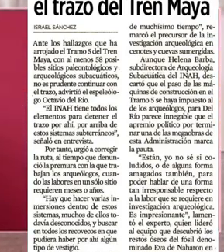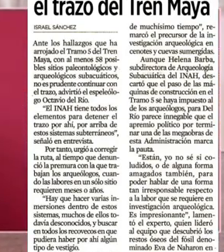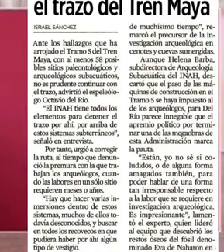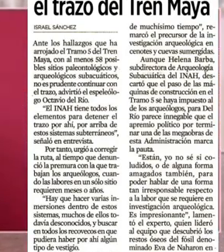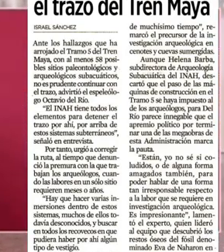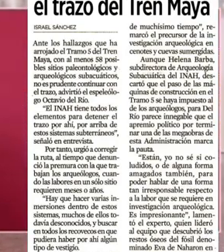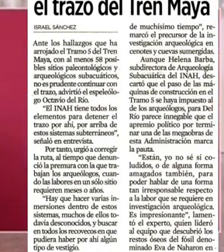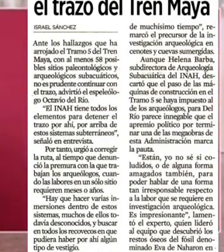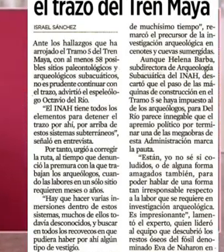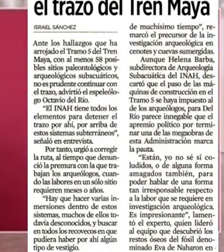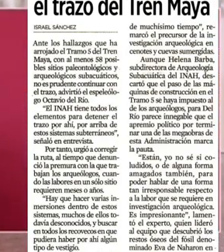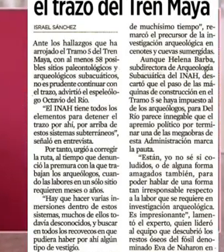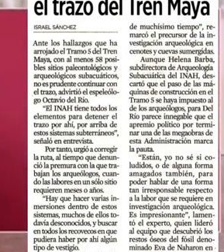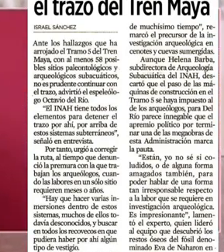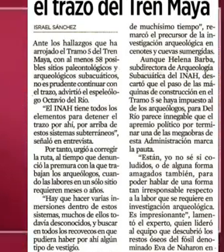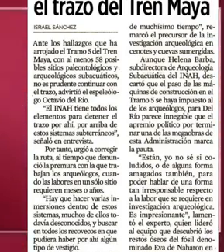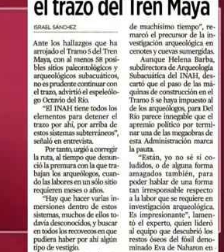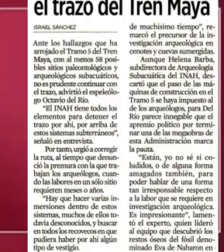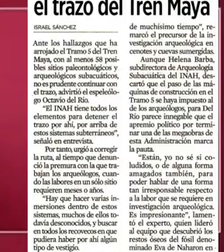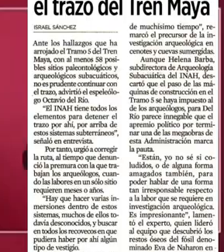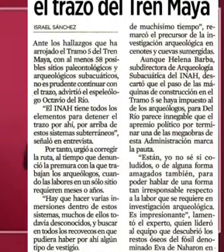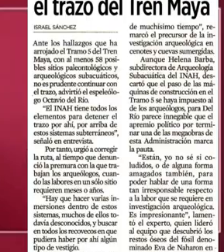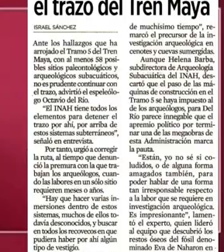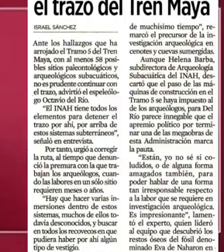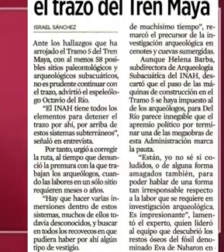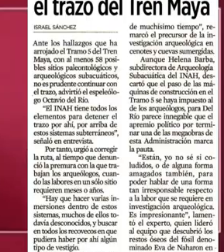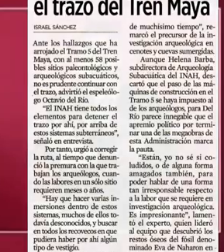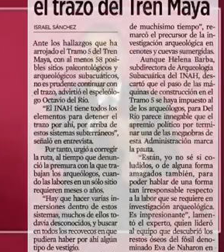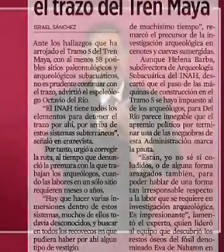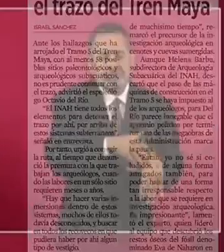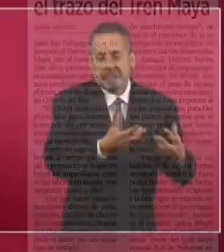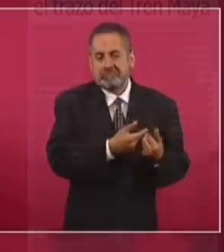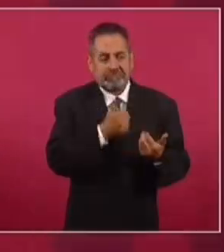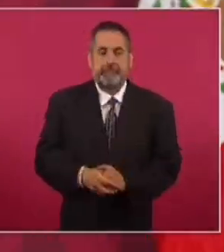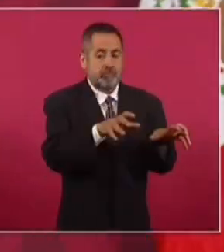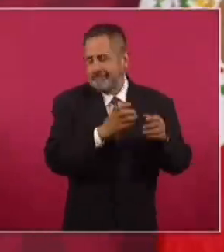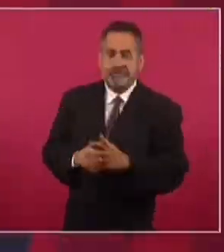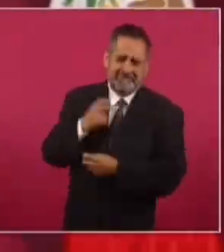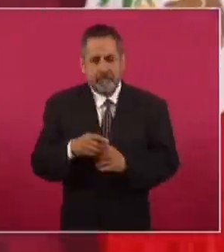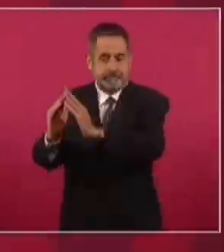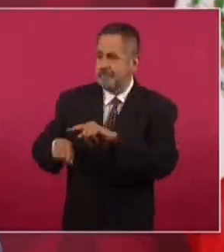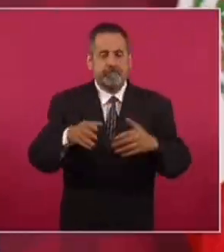amparos junto con el partido al que han apoyado siempre.